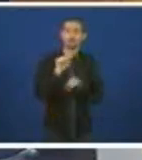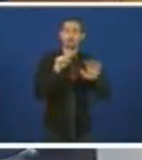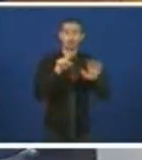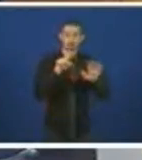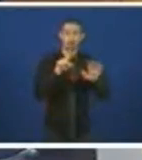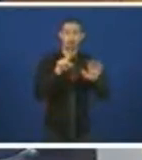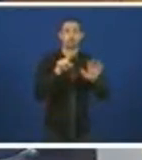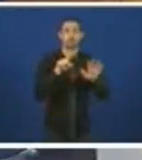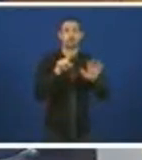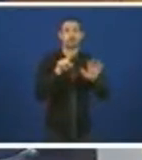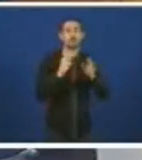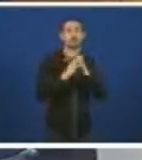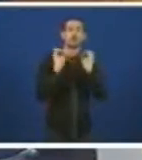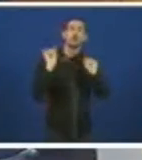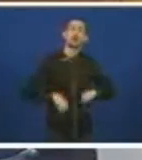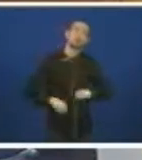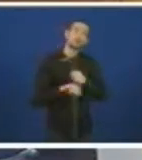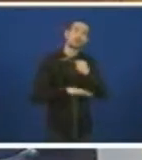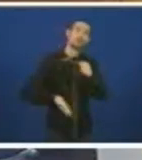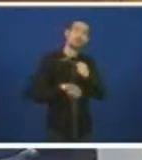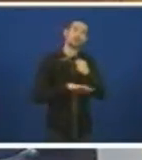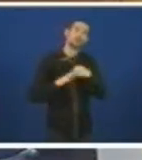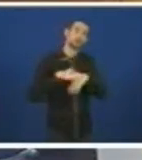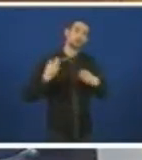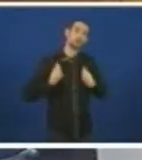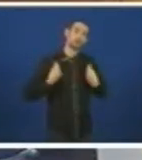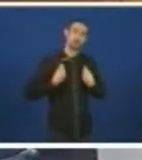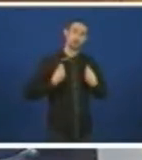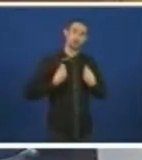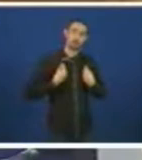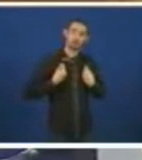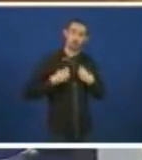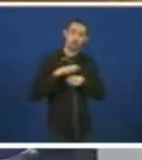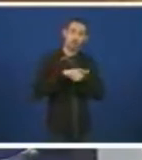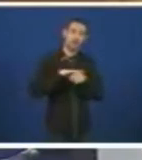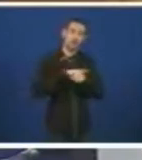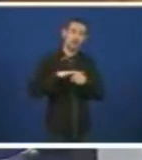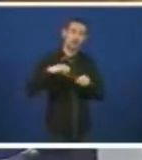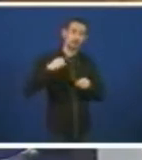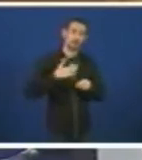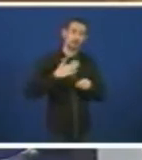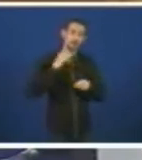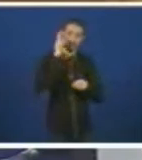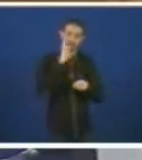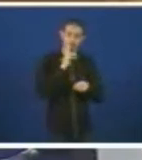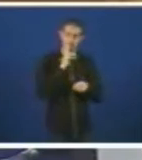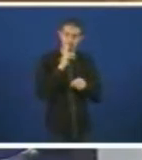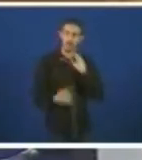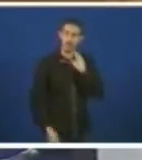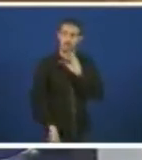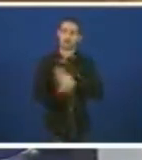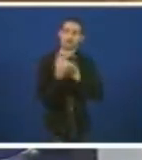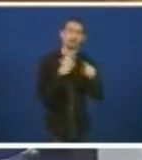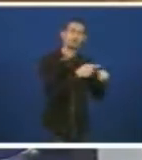O acordo básico pola saúde na área sanitaria de Vigo que establece unha fórmula para evitar que a